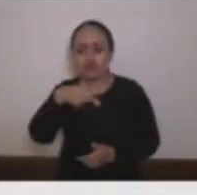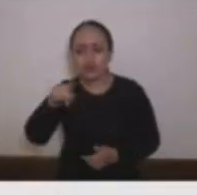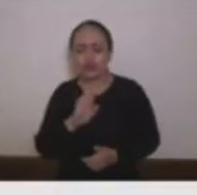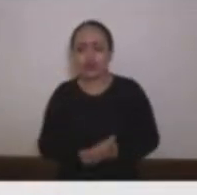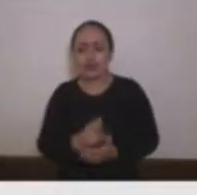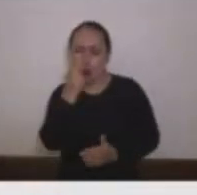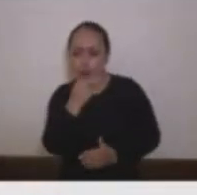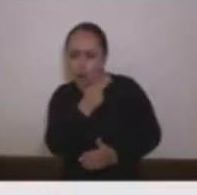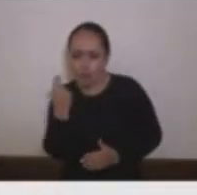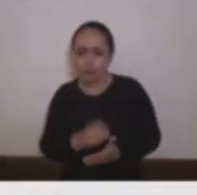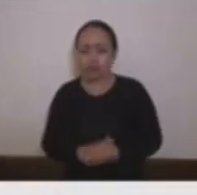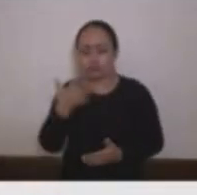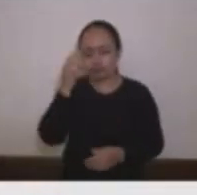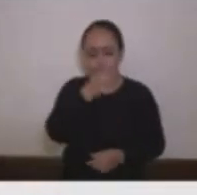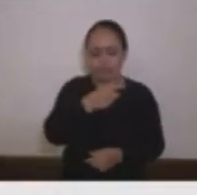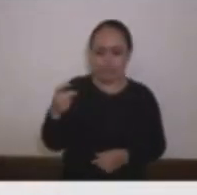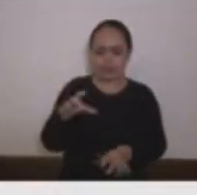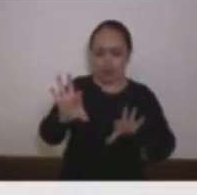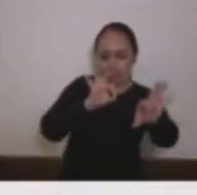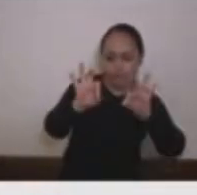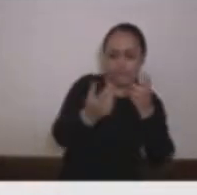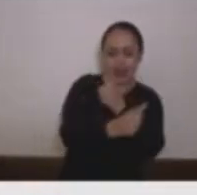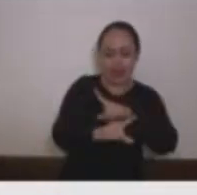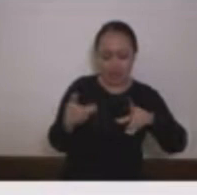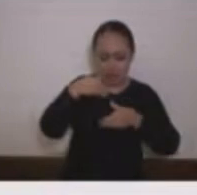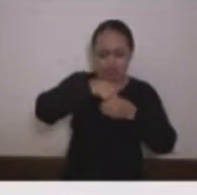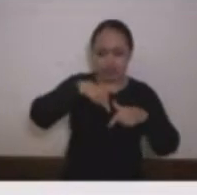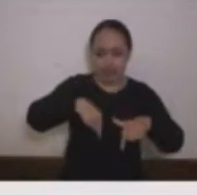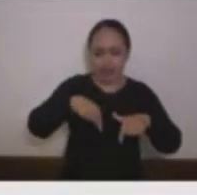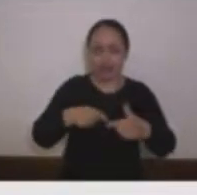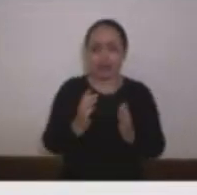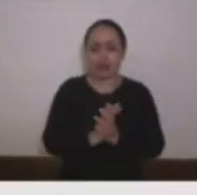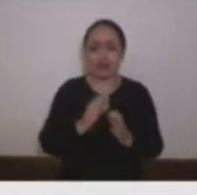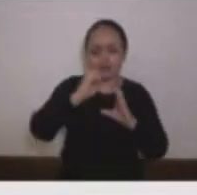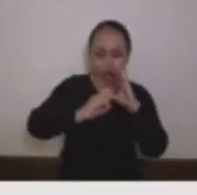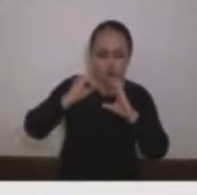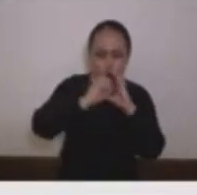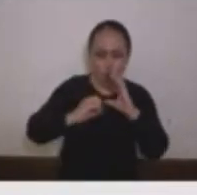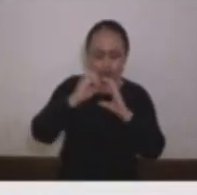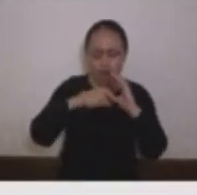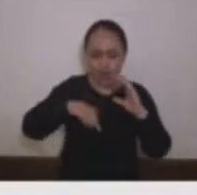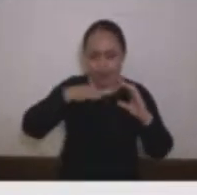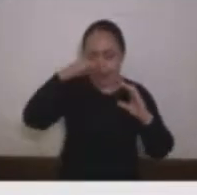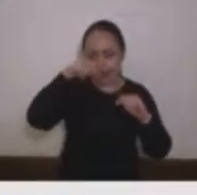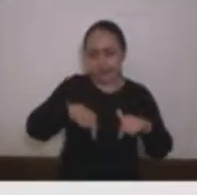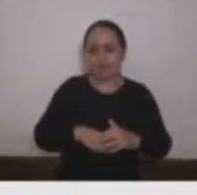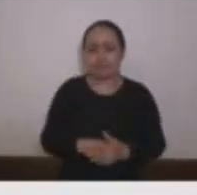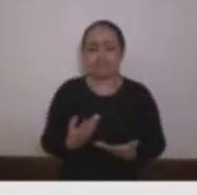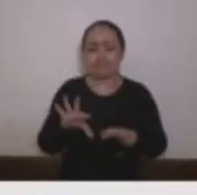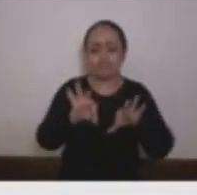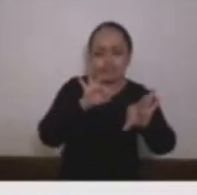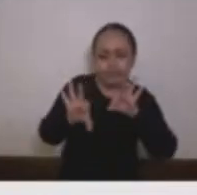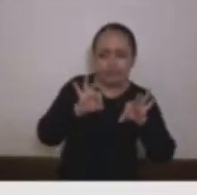de libre nombramiento y remoción al interior de la Contraloría General de Medellín sean electos